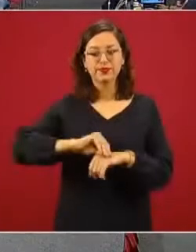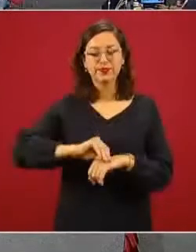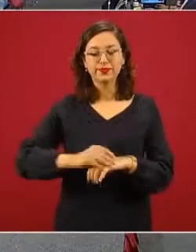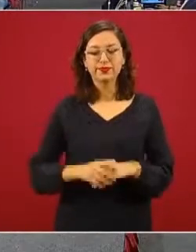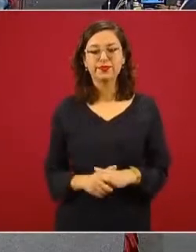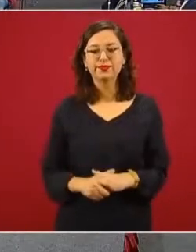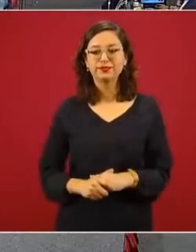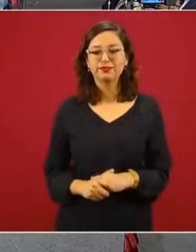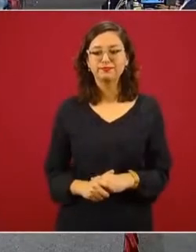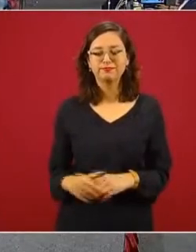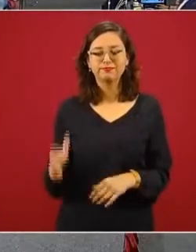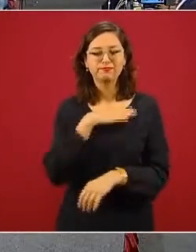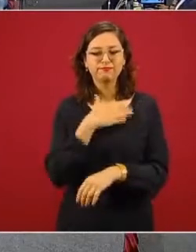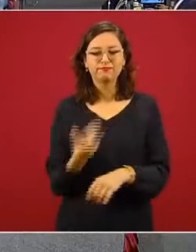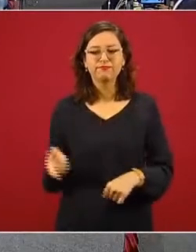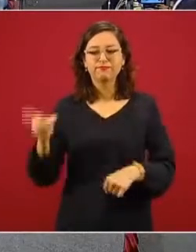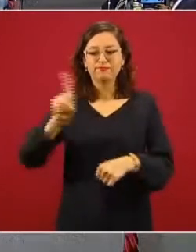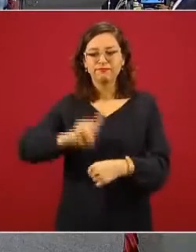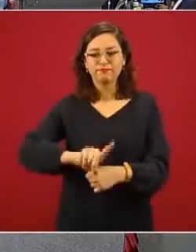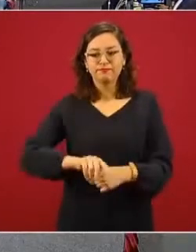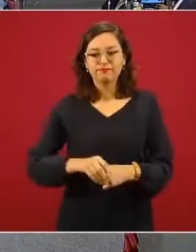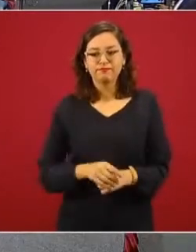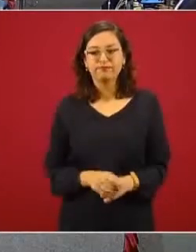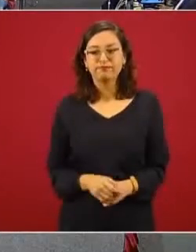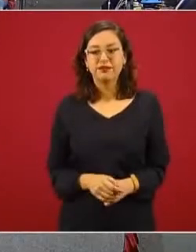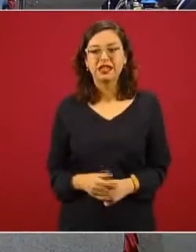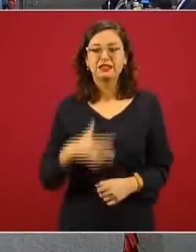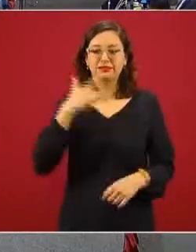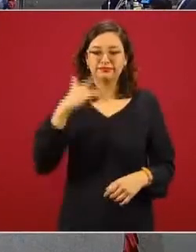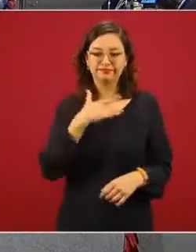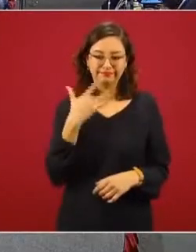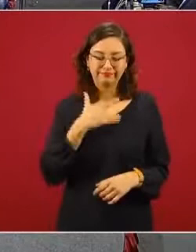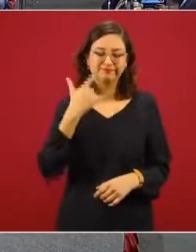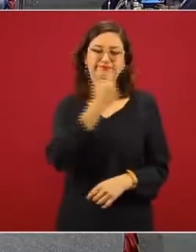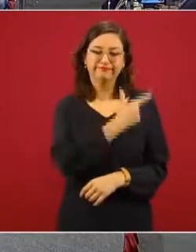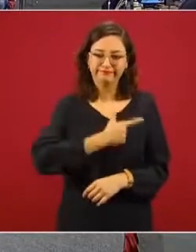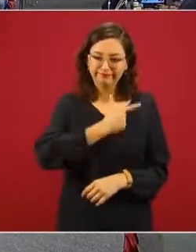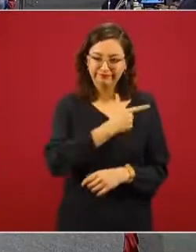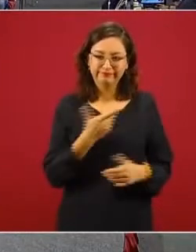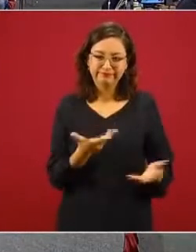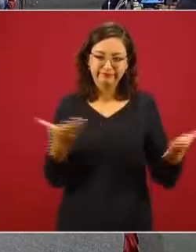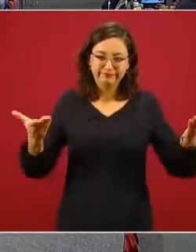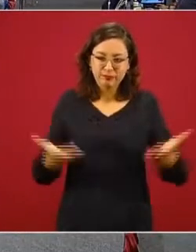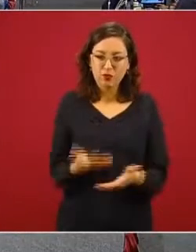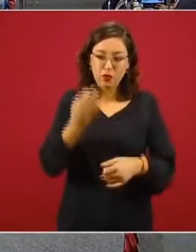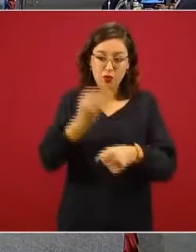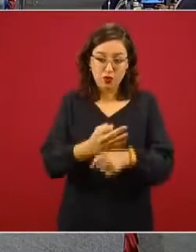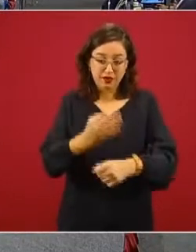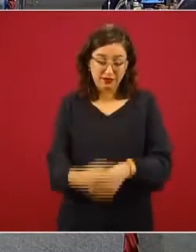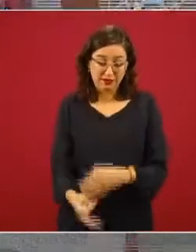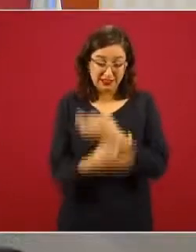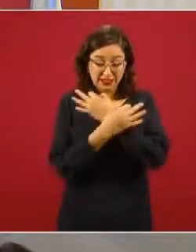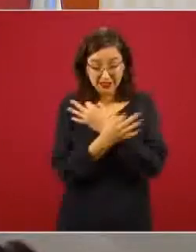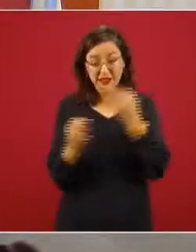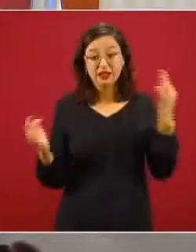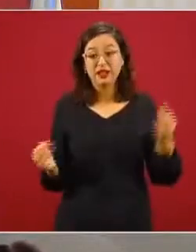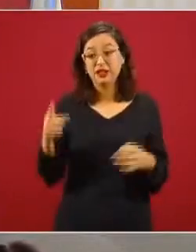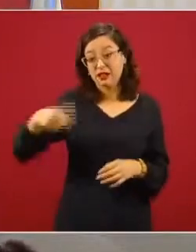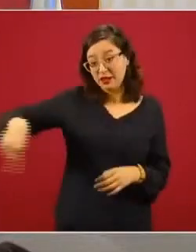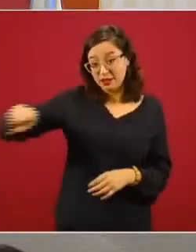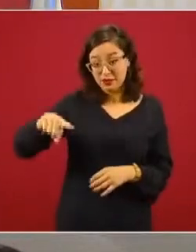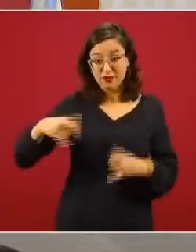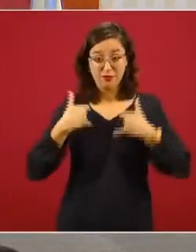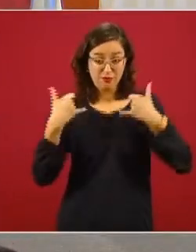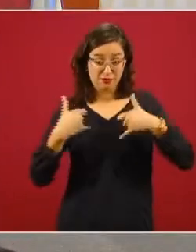Muy buenos días. Pues me da mucho gusto estar aquí para hacer este anuncio a los becarios